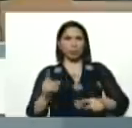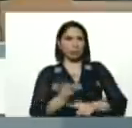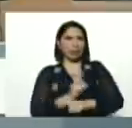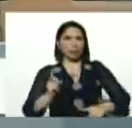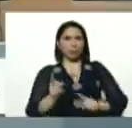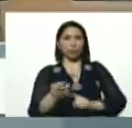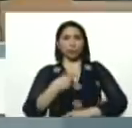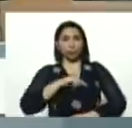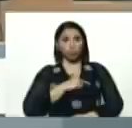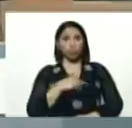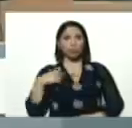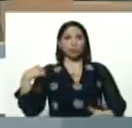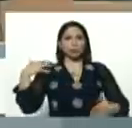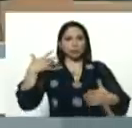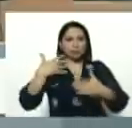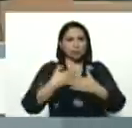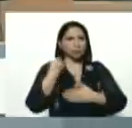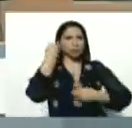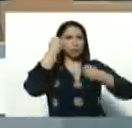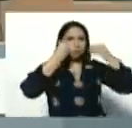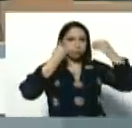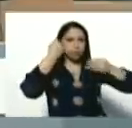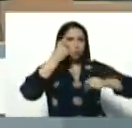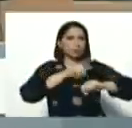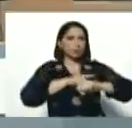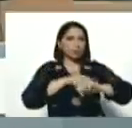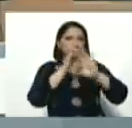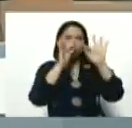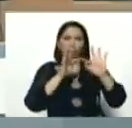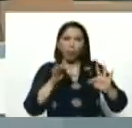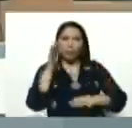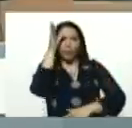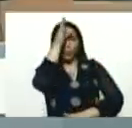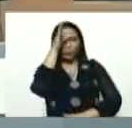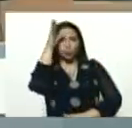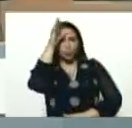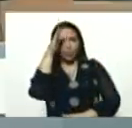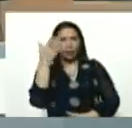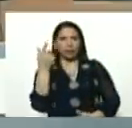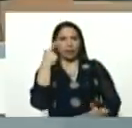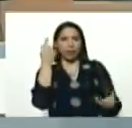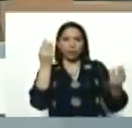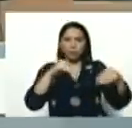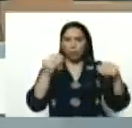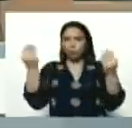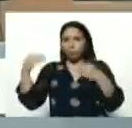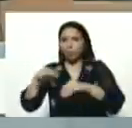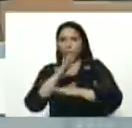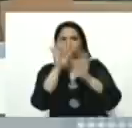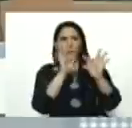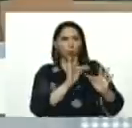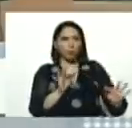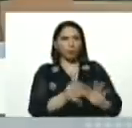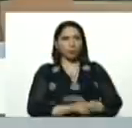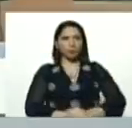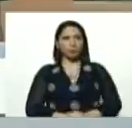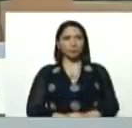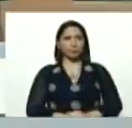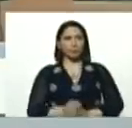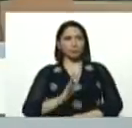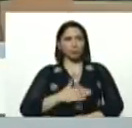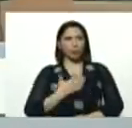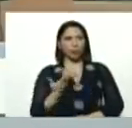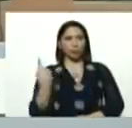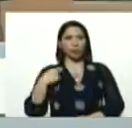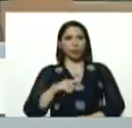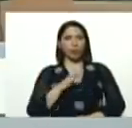sino que lo hemos venido, haciendo con tiempo, manera, de manera consciente, de manera que, bueno, podemos obtener, unos